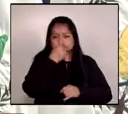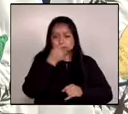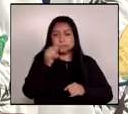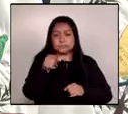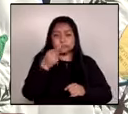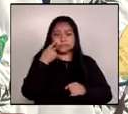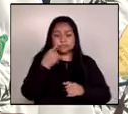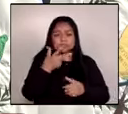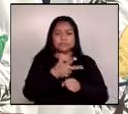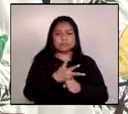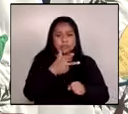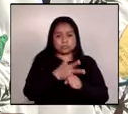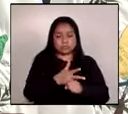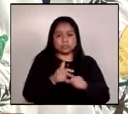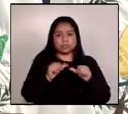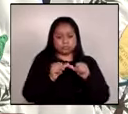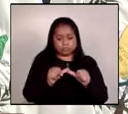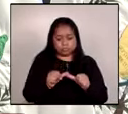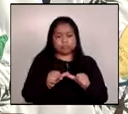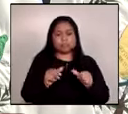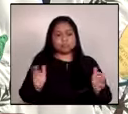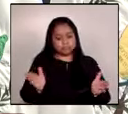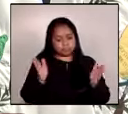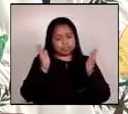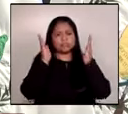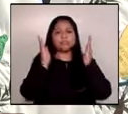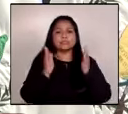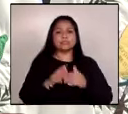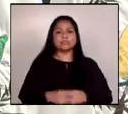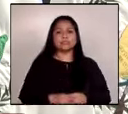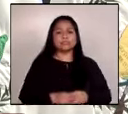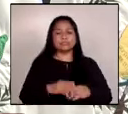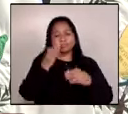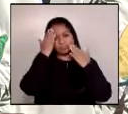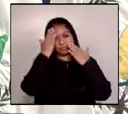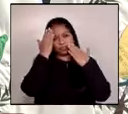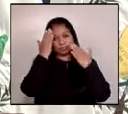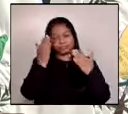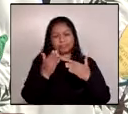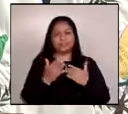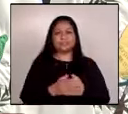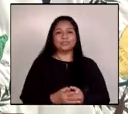va a salir adelante. Muchas gracias.